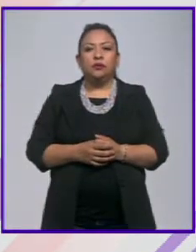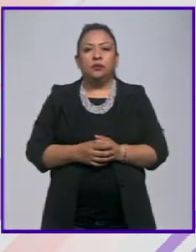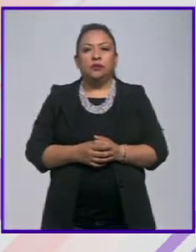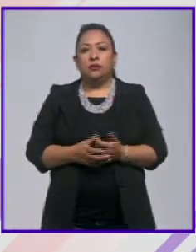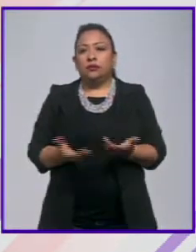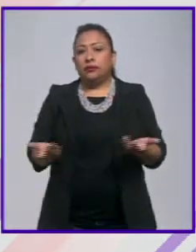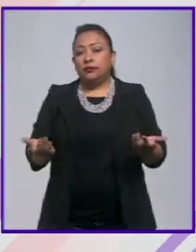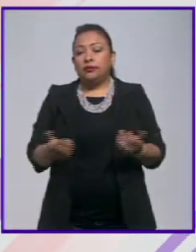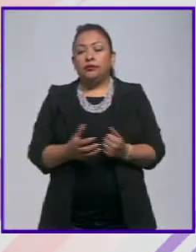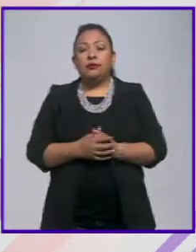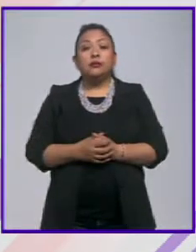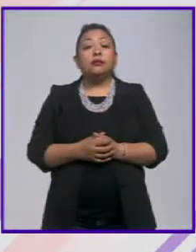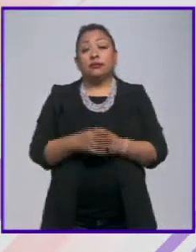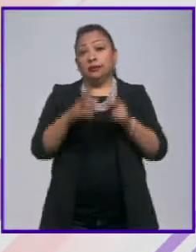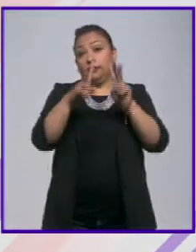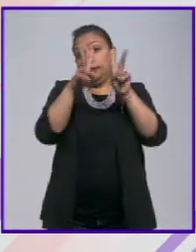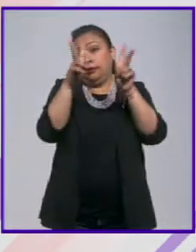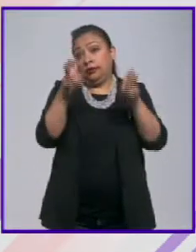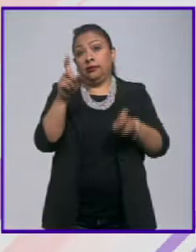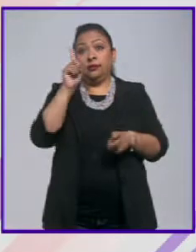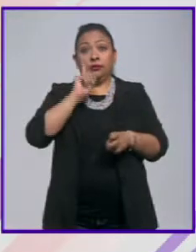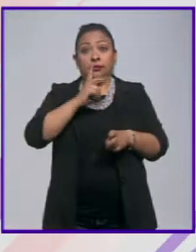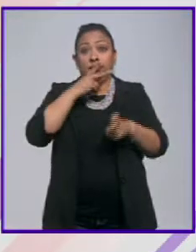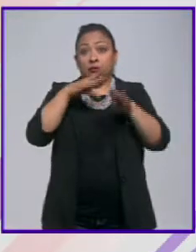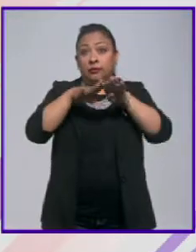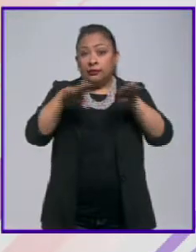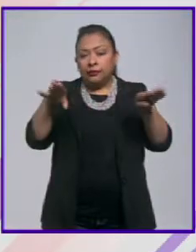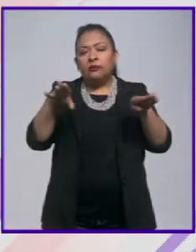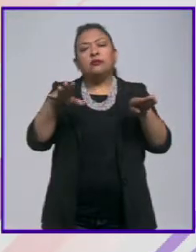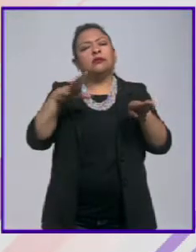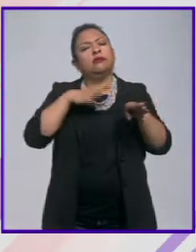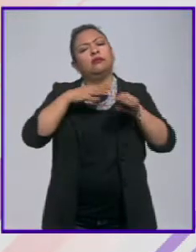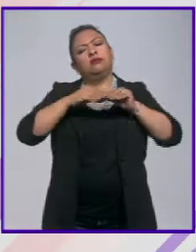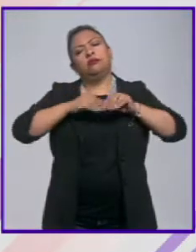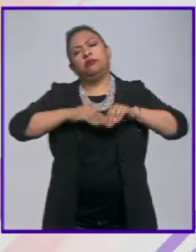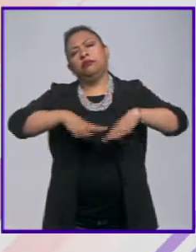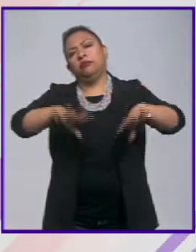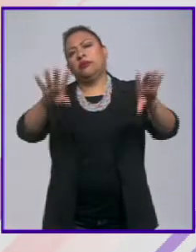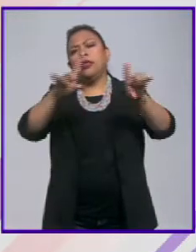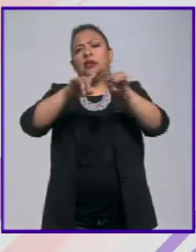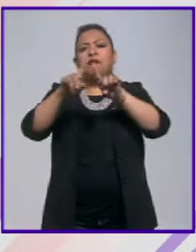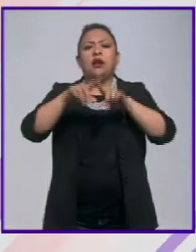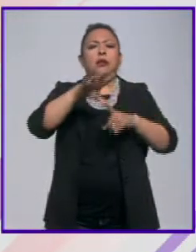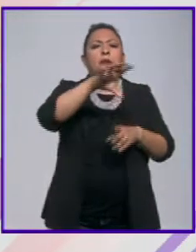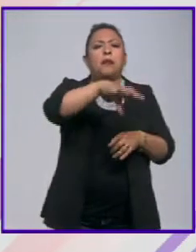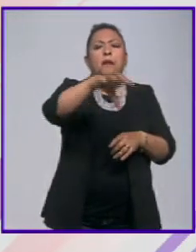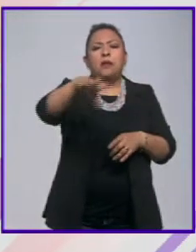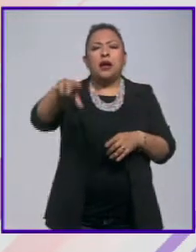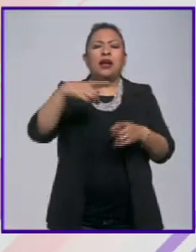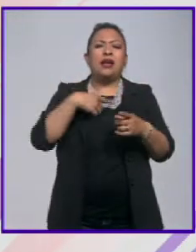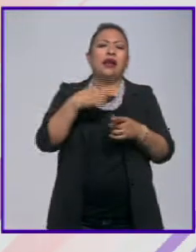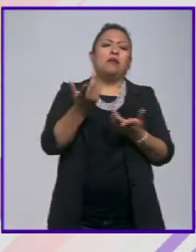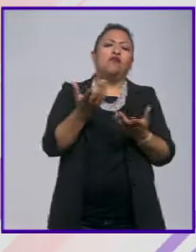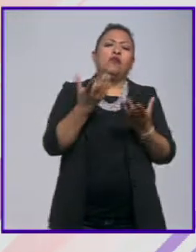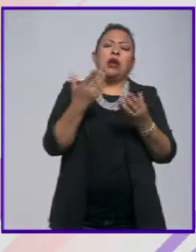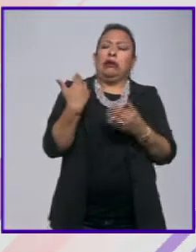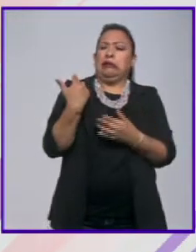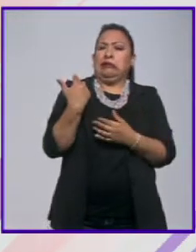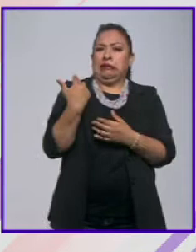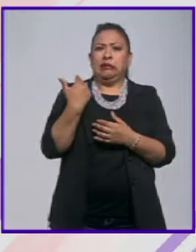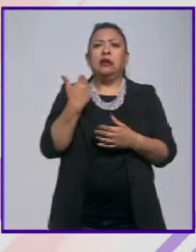Y bueno, pues el tema de género se extiende en muchos sentidos. Karen Rafa, muy